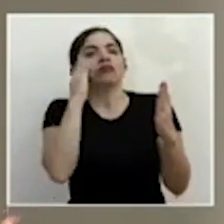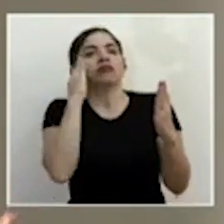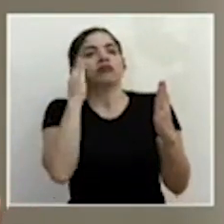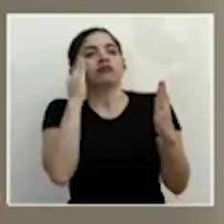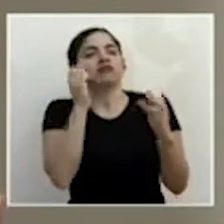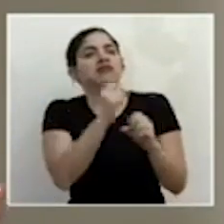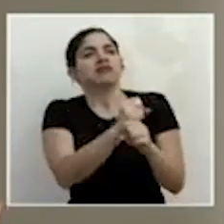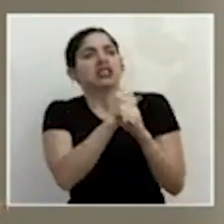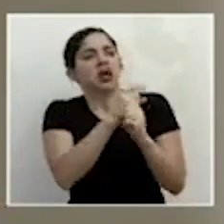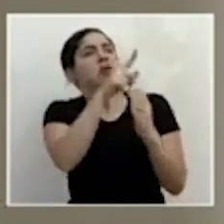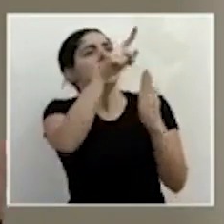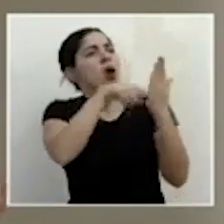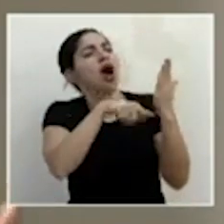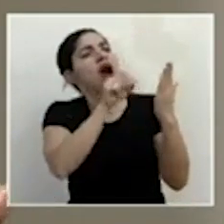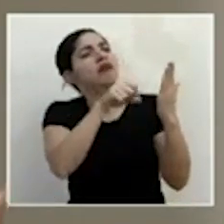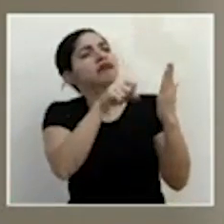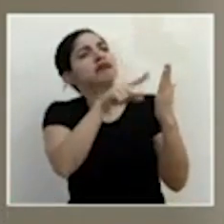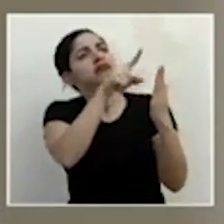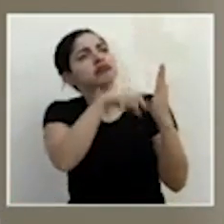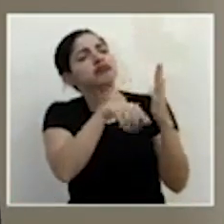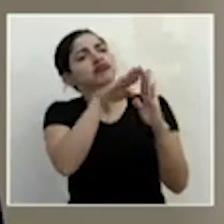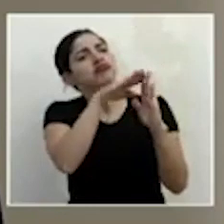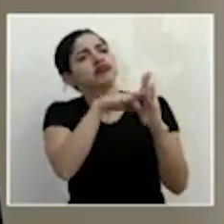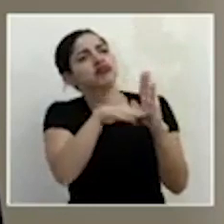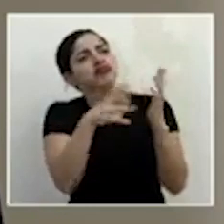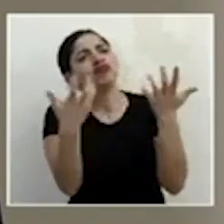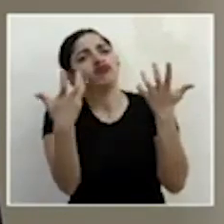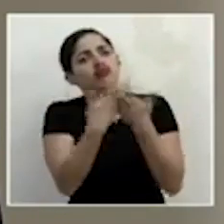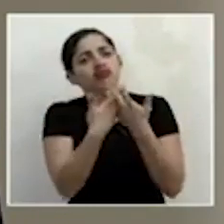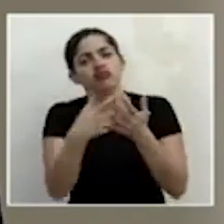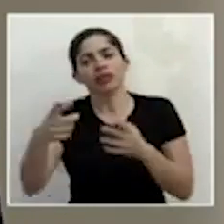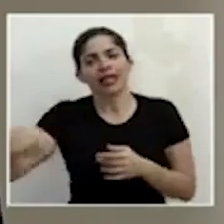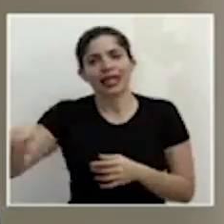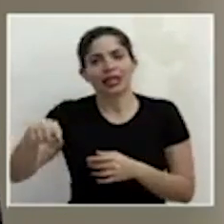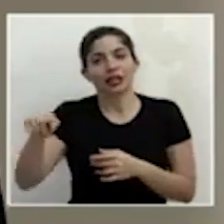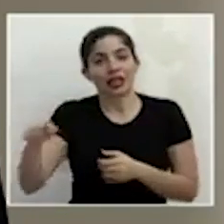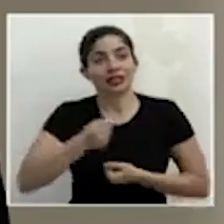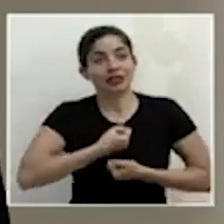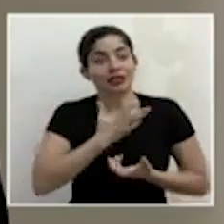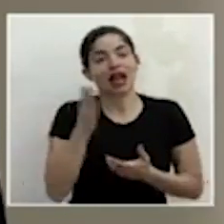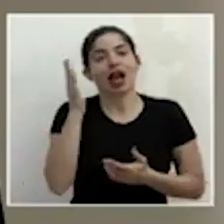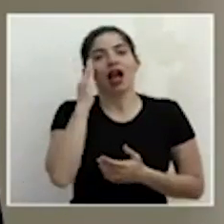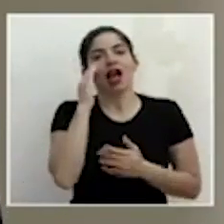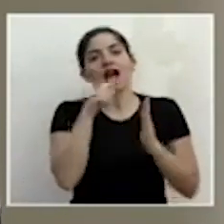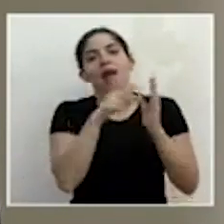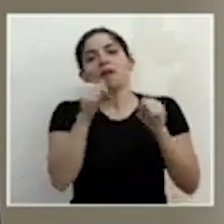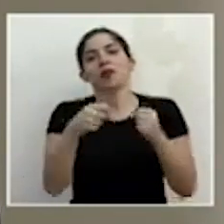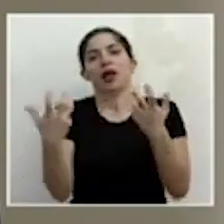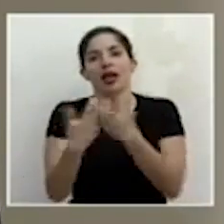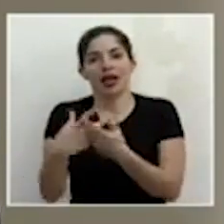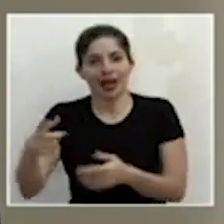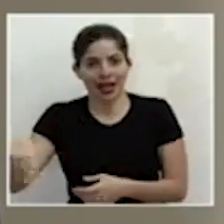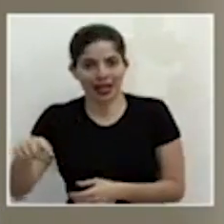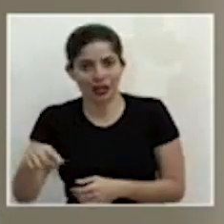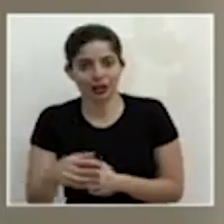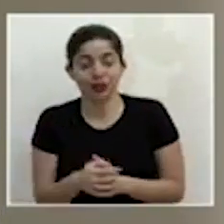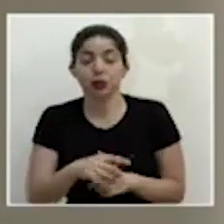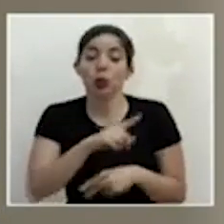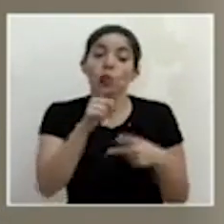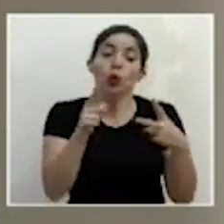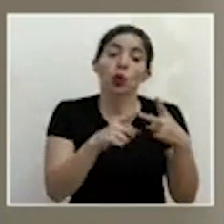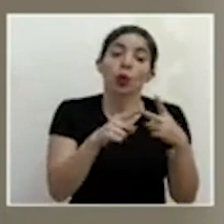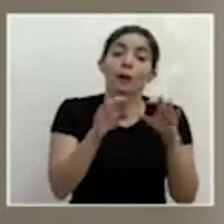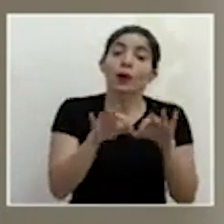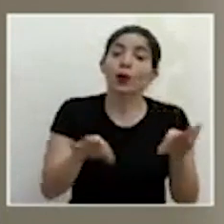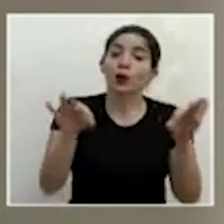convencidos de que en efecto esas son las medidas que hay que implementar. Un segundo aspecto muy importante que